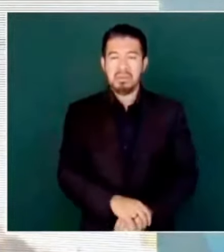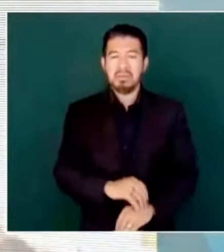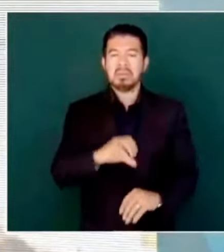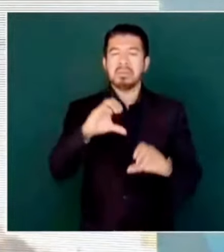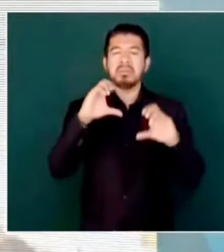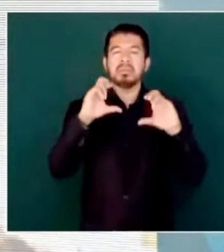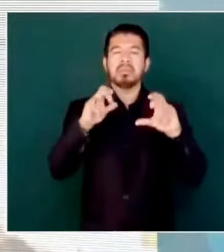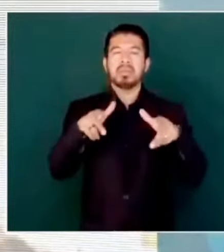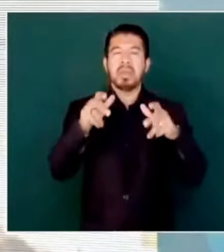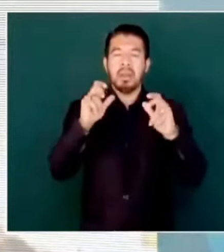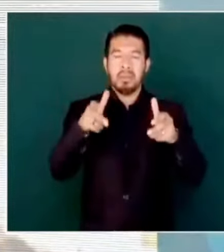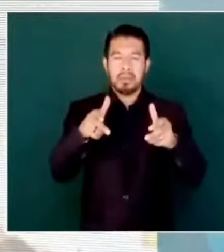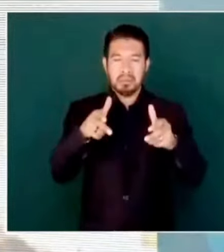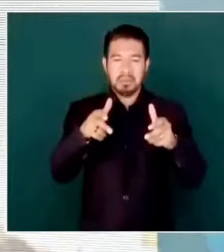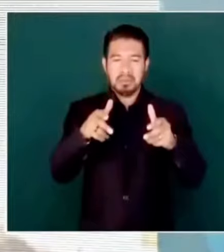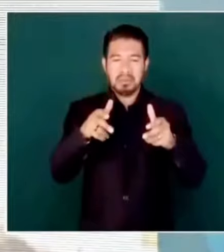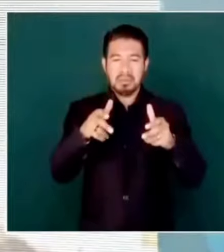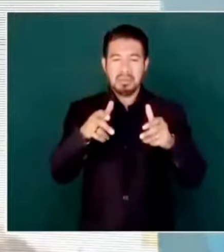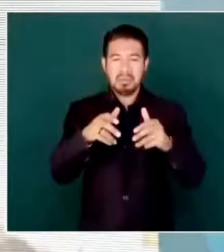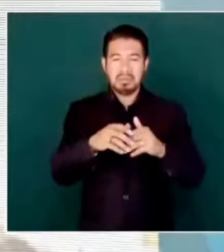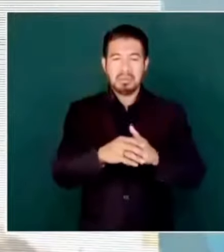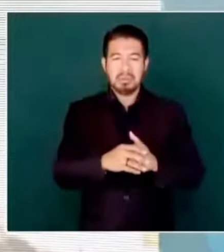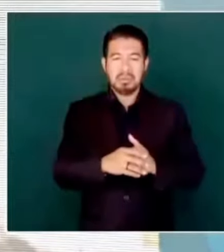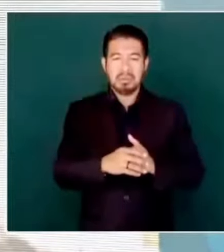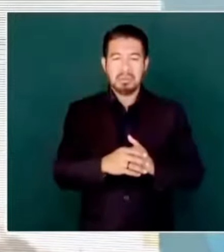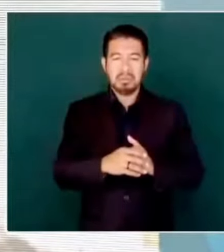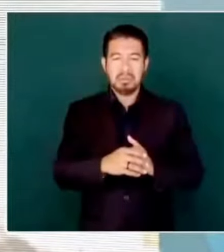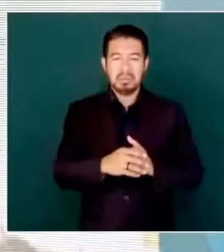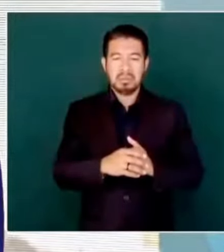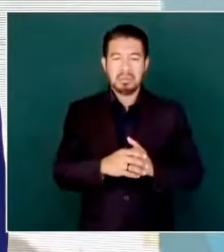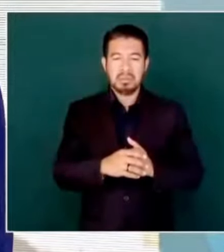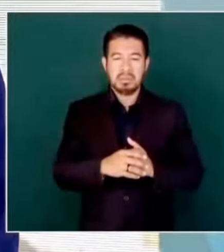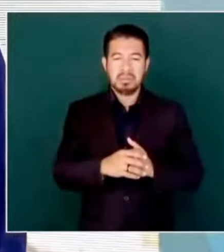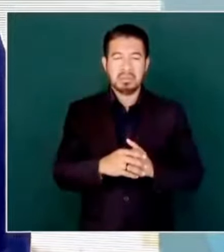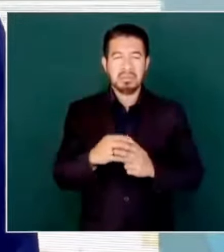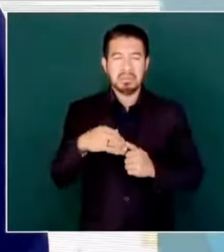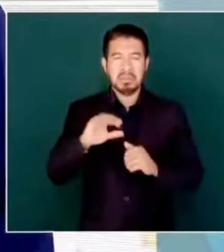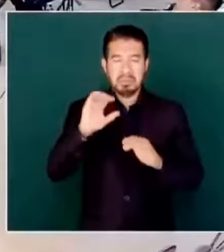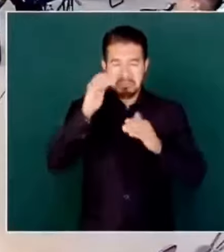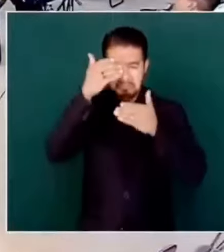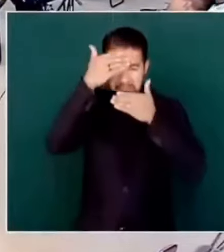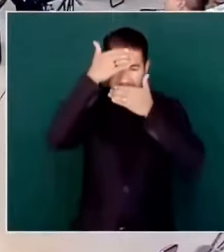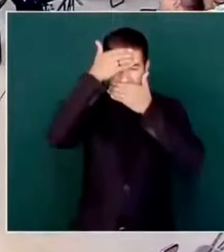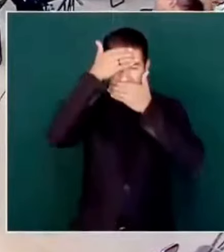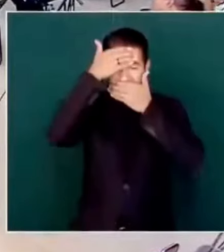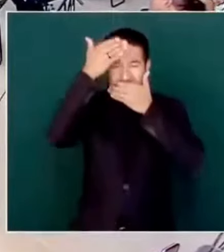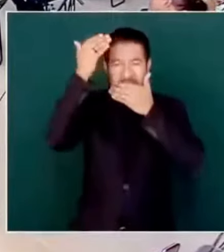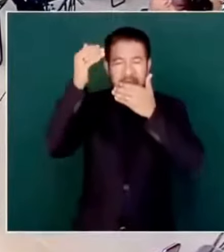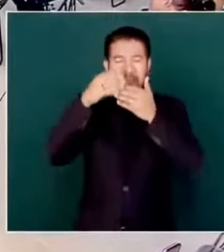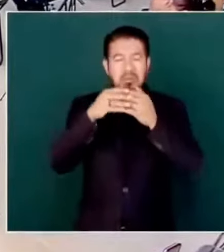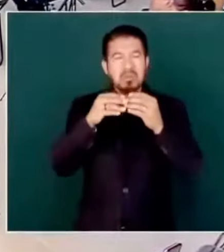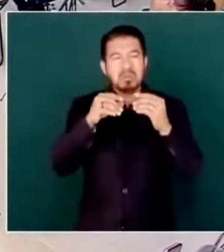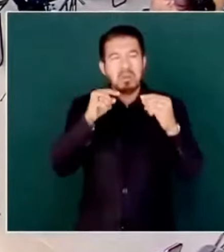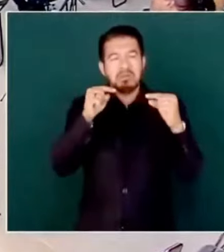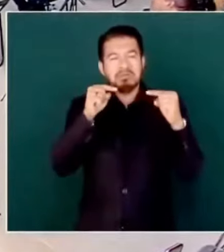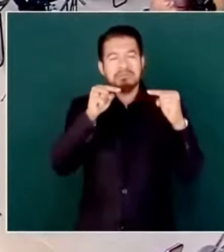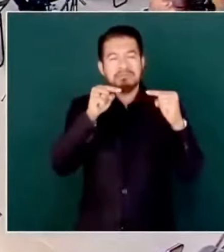el chiapas, el zapatismo, la confrontación.